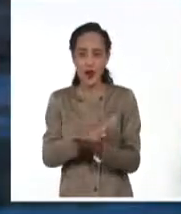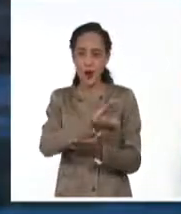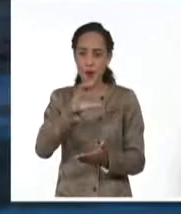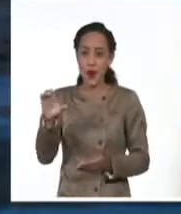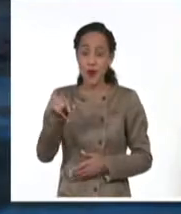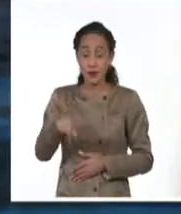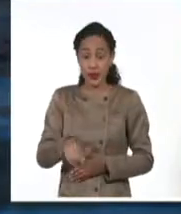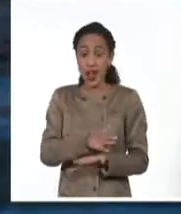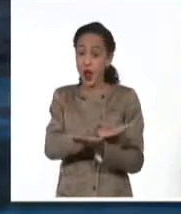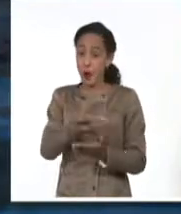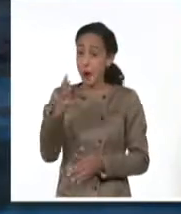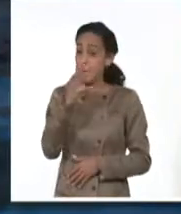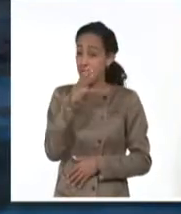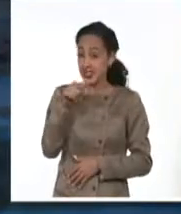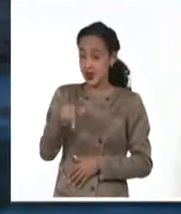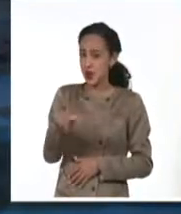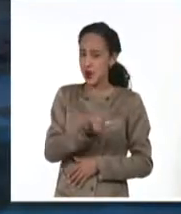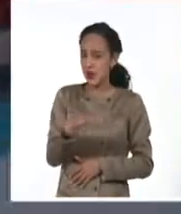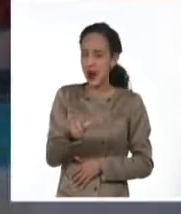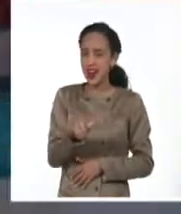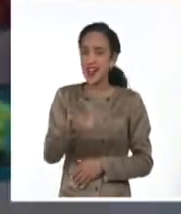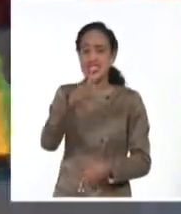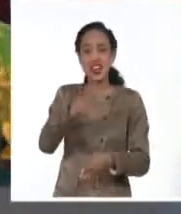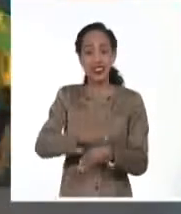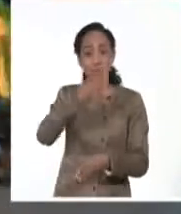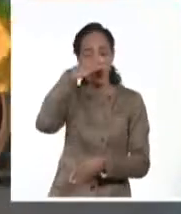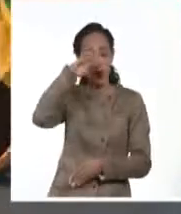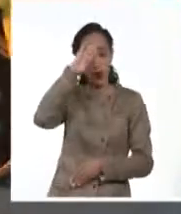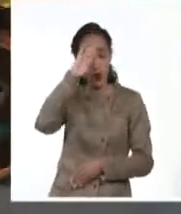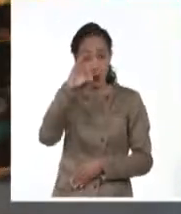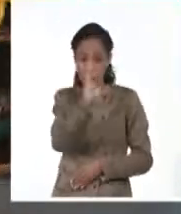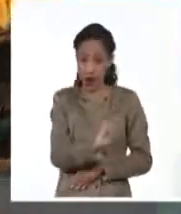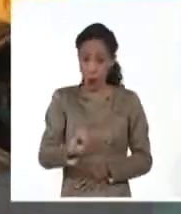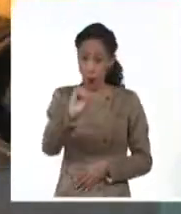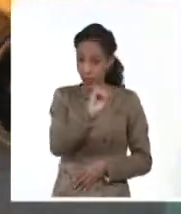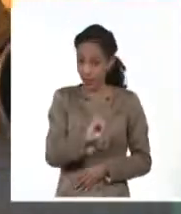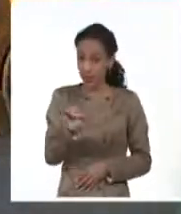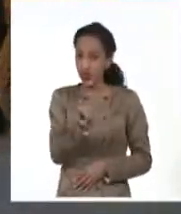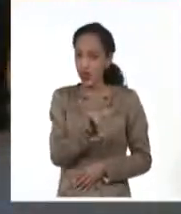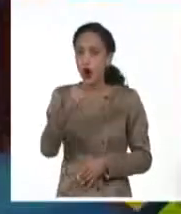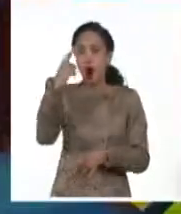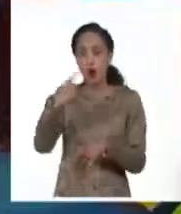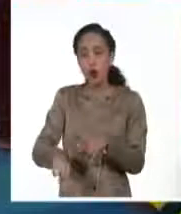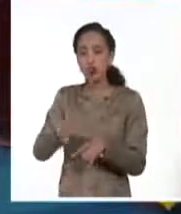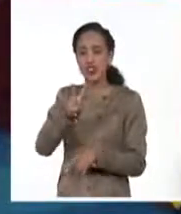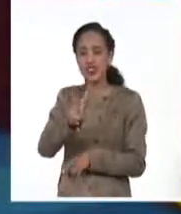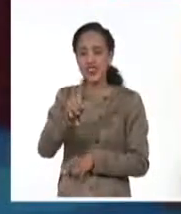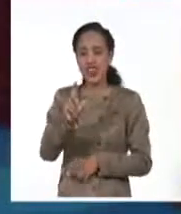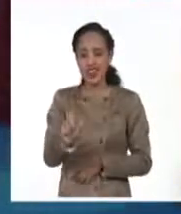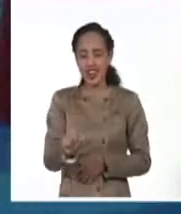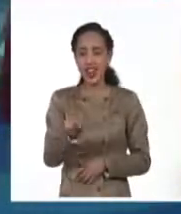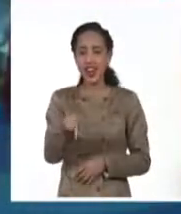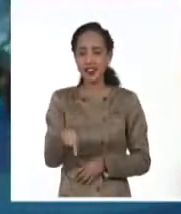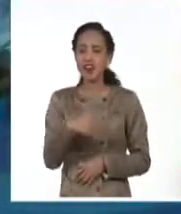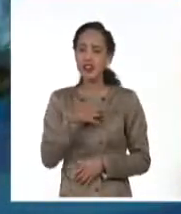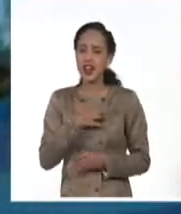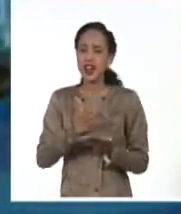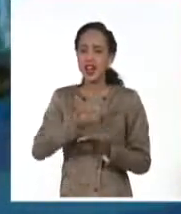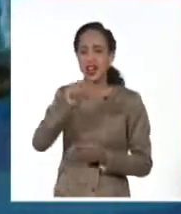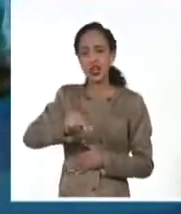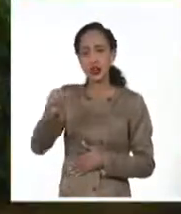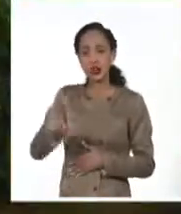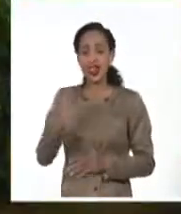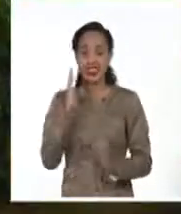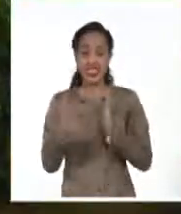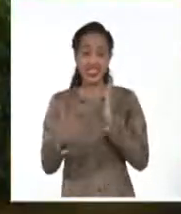escuela similar a esta existe en Santiago de Cuba para la parte oriental, y otra en Villa Clara, que recibe alumnos de la región